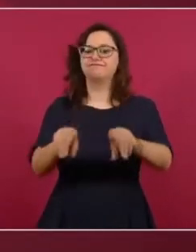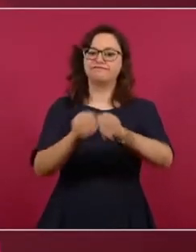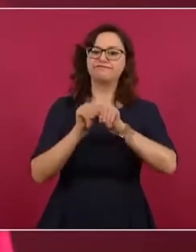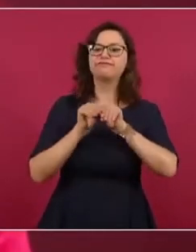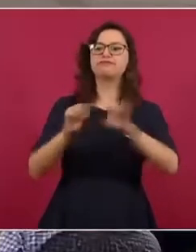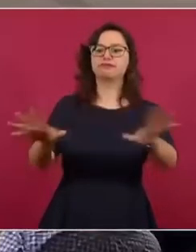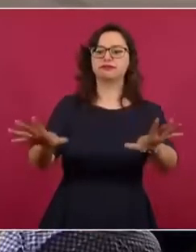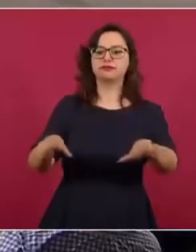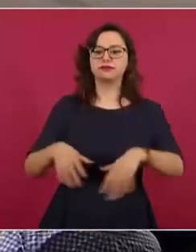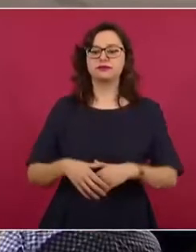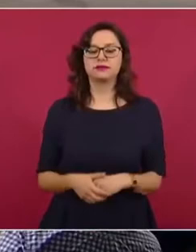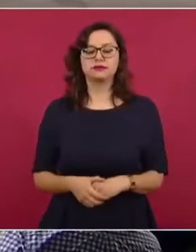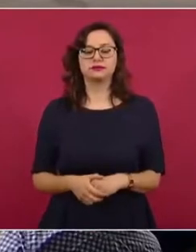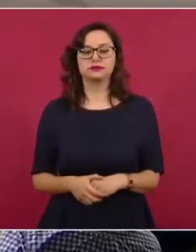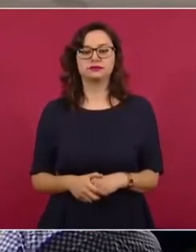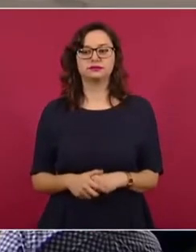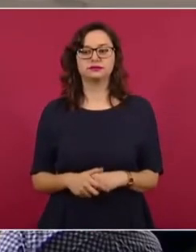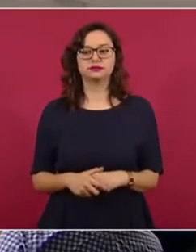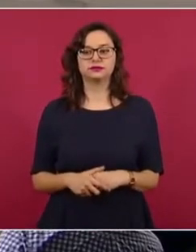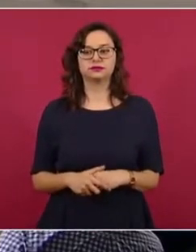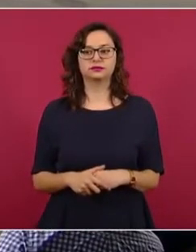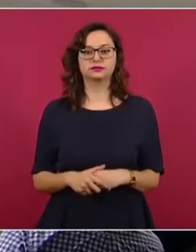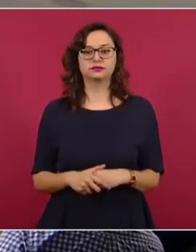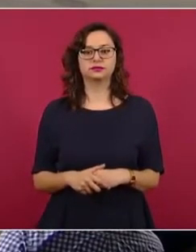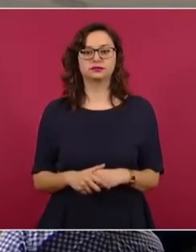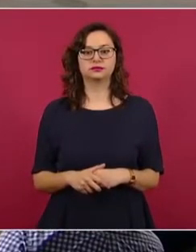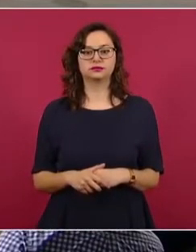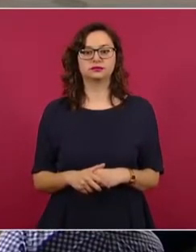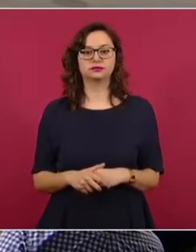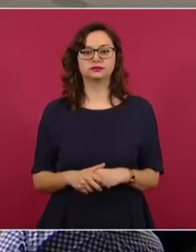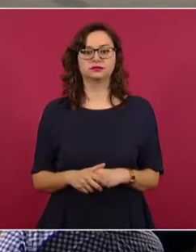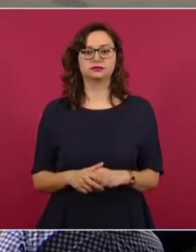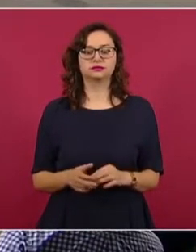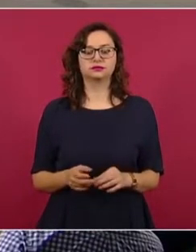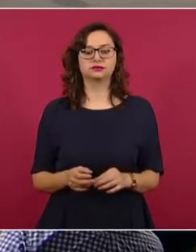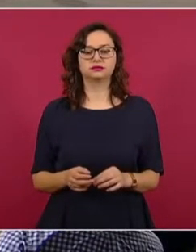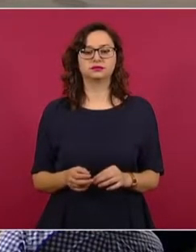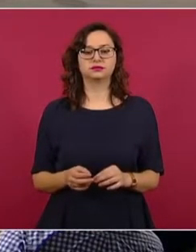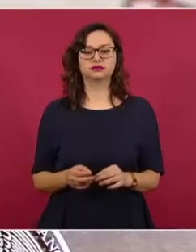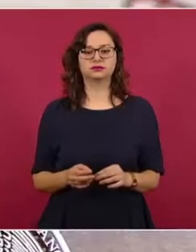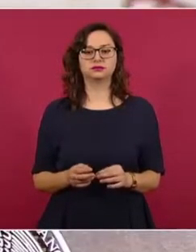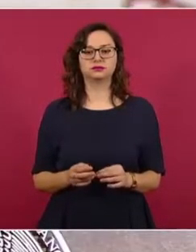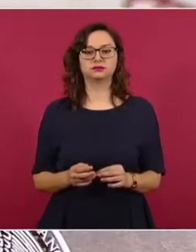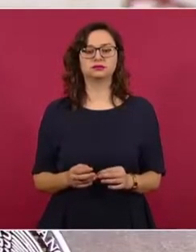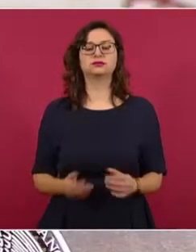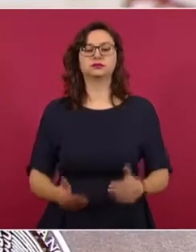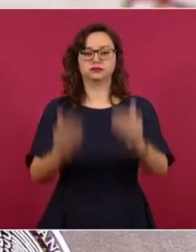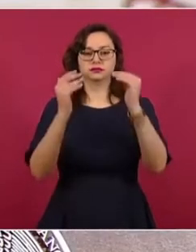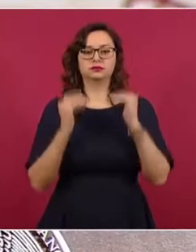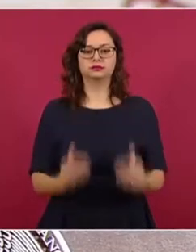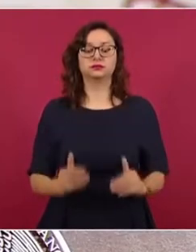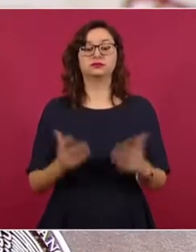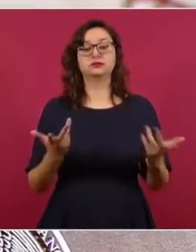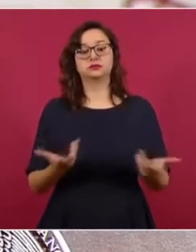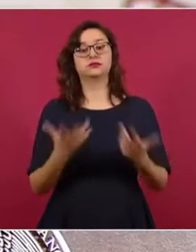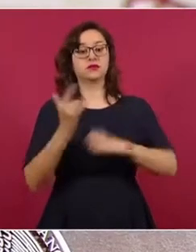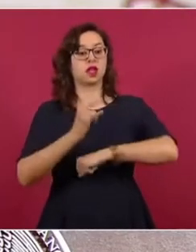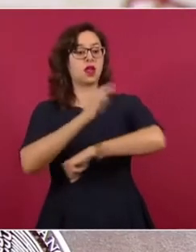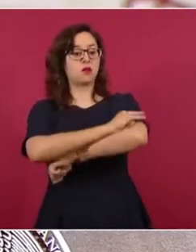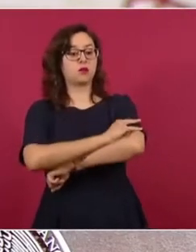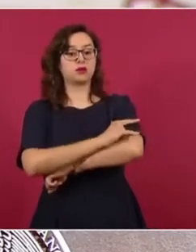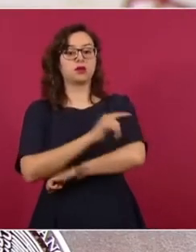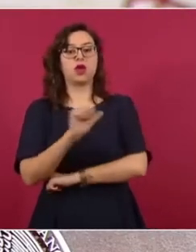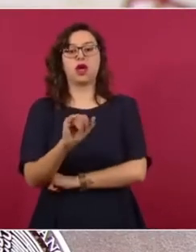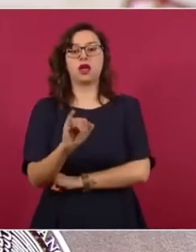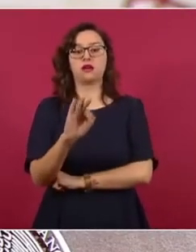Siguiente, por favor. Y a propósito de que se va a informar sobre el Aeropuerto Internacional